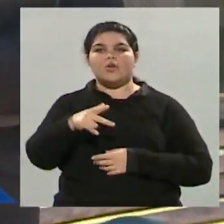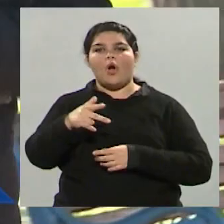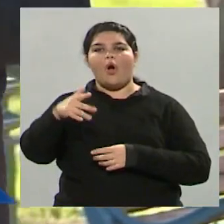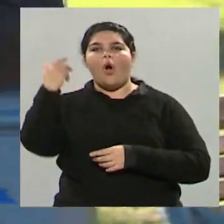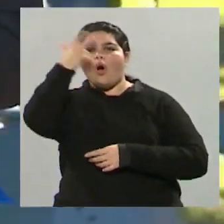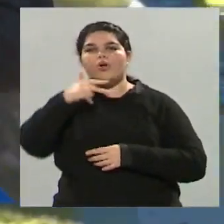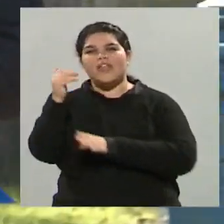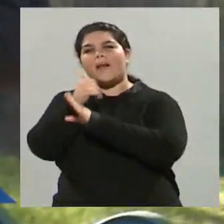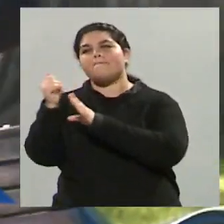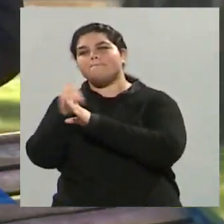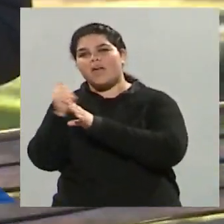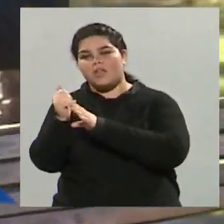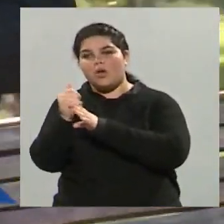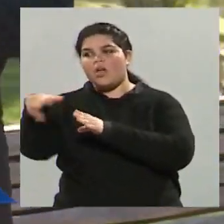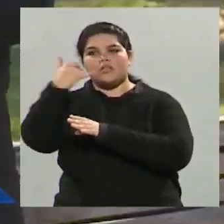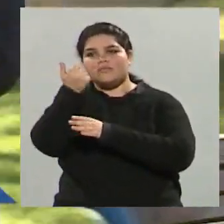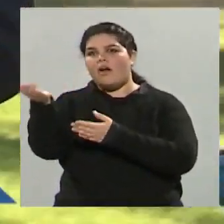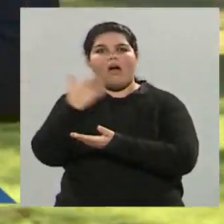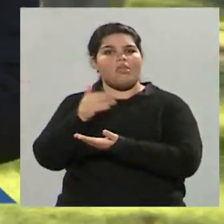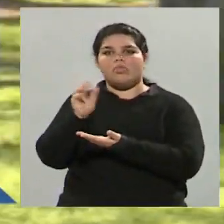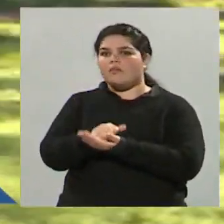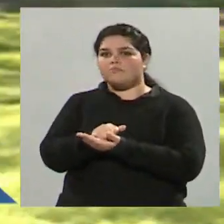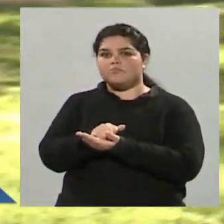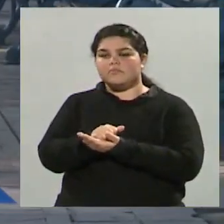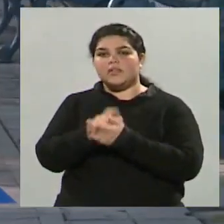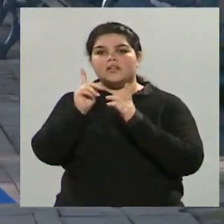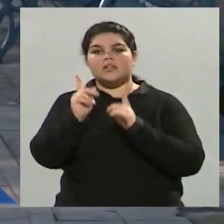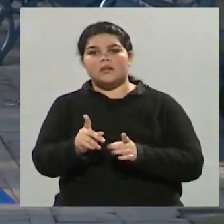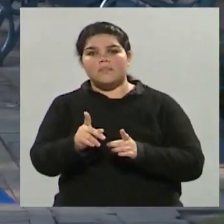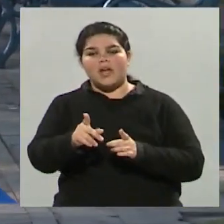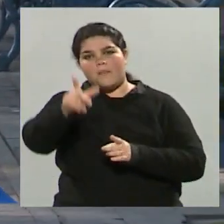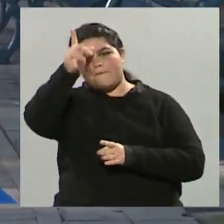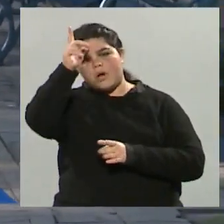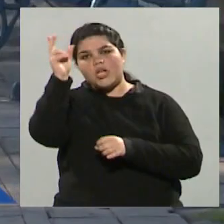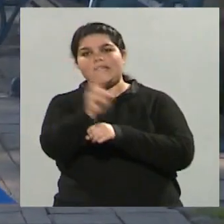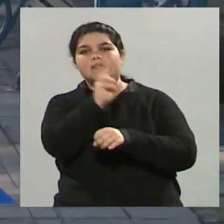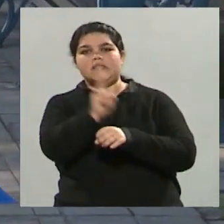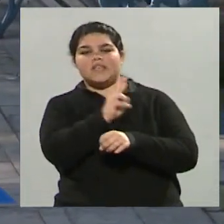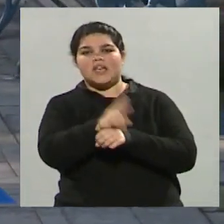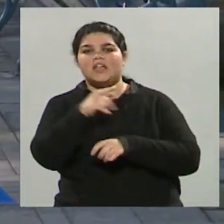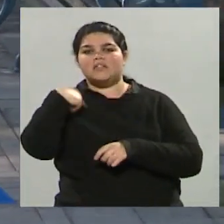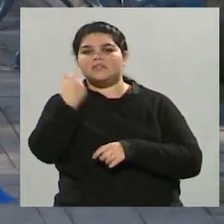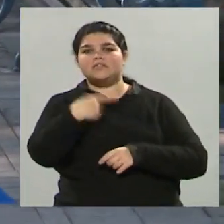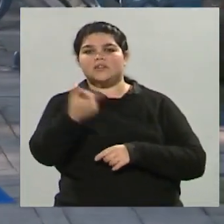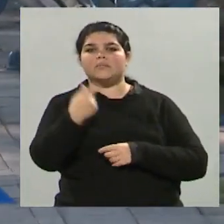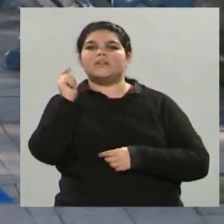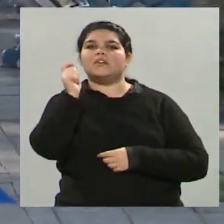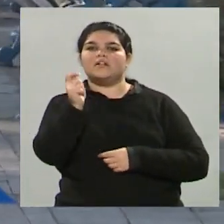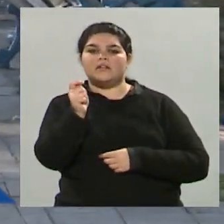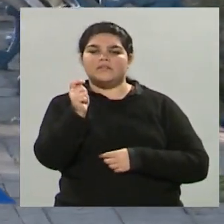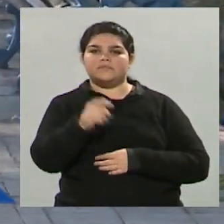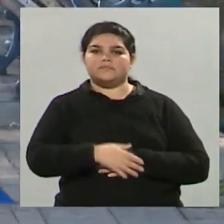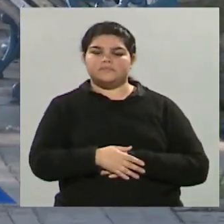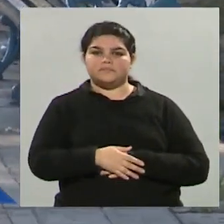también ya lo reservaron en su momento. Y por otro lado, las fuerzas de seguridad, que en la mayoría de los casos están utilizando albergues